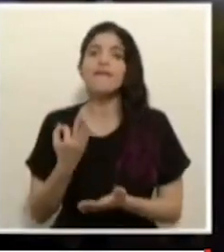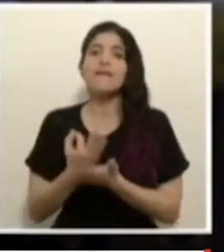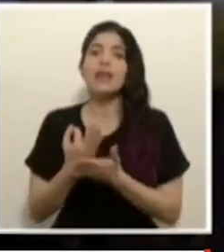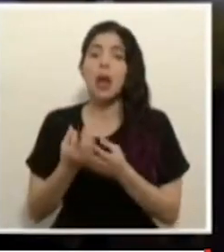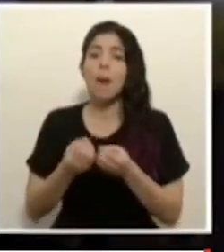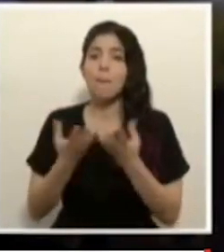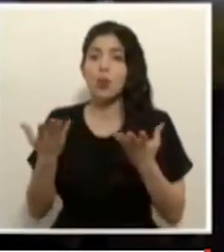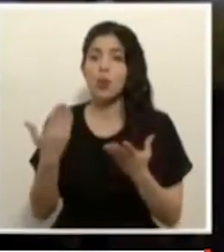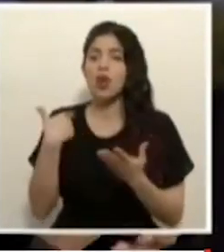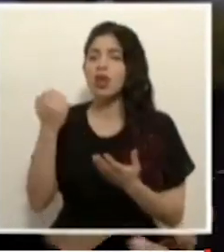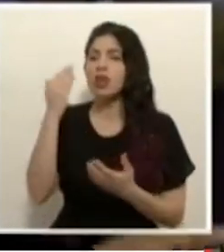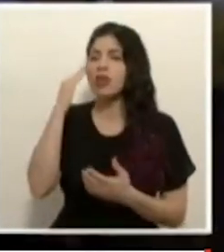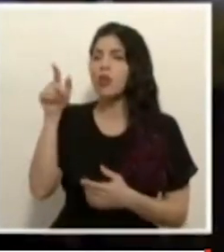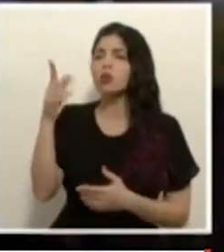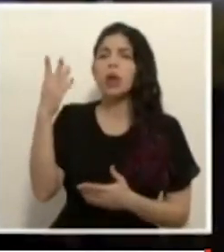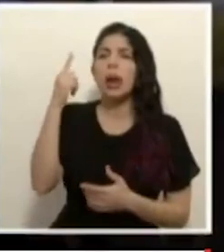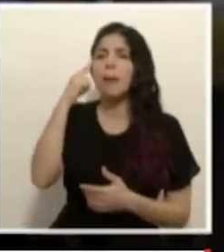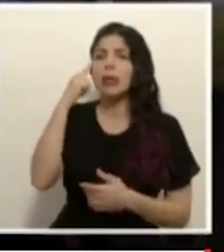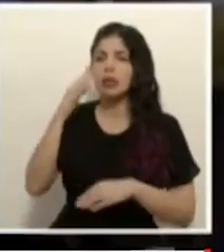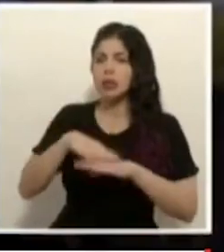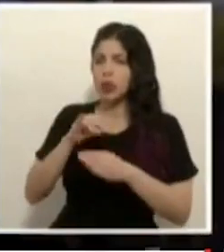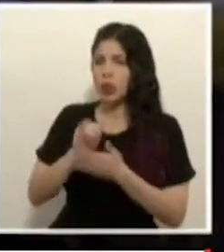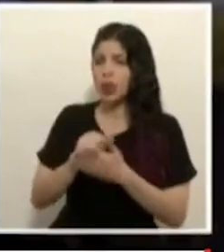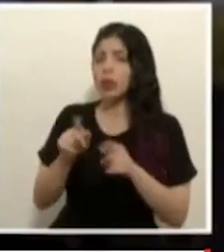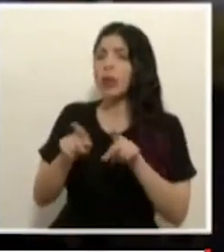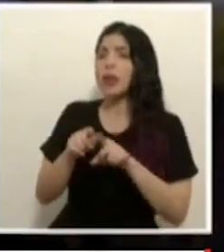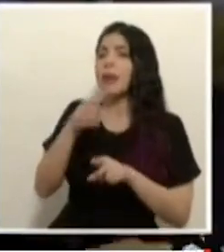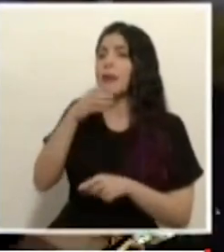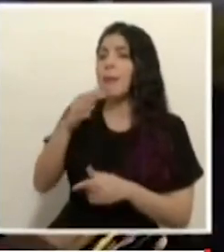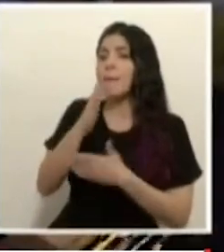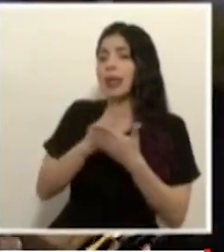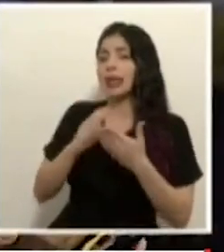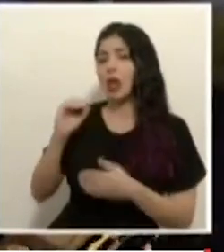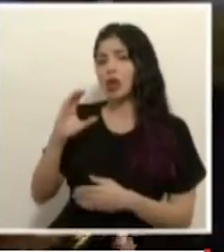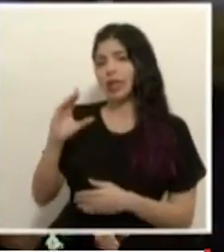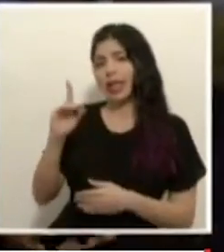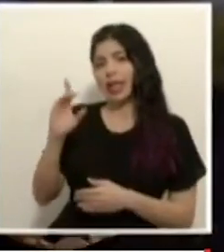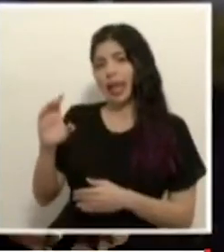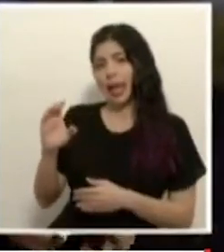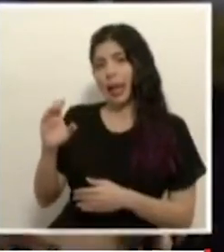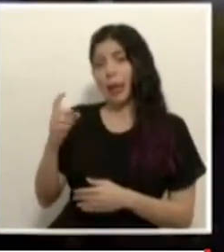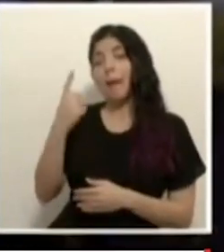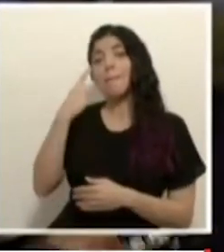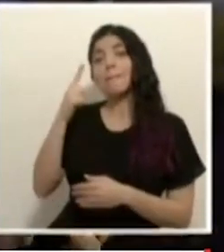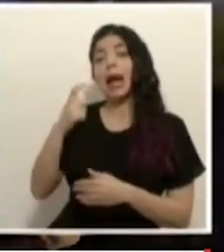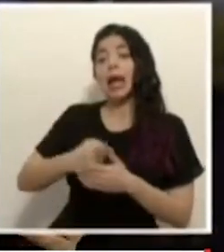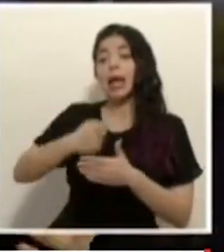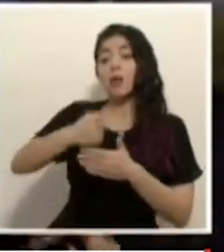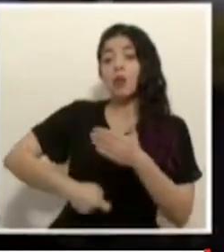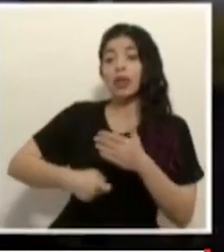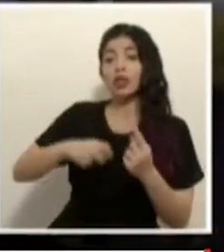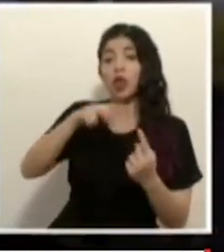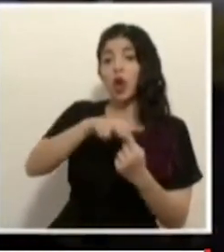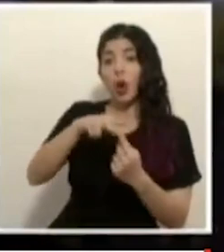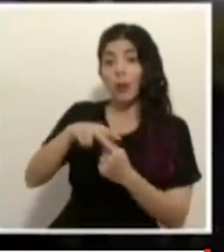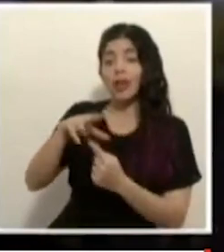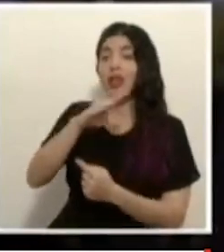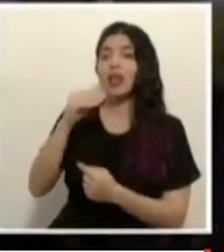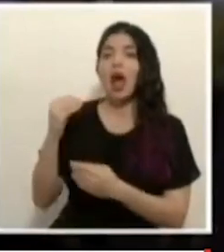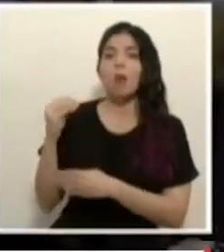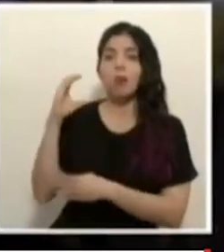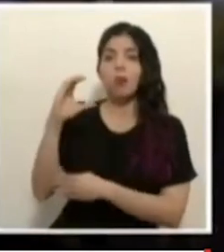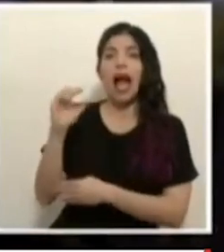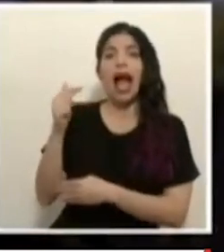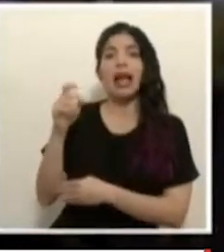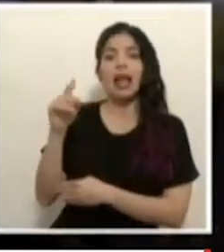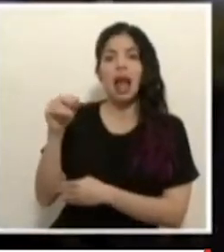de las recomendaciones que da la OCDE para ponerle impuestos a las cooperativas y a la Guinaldo y